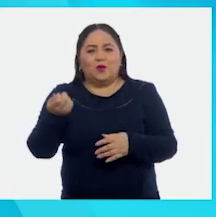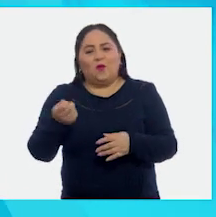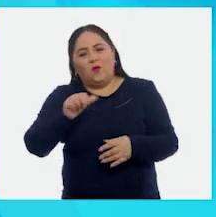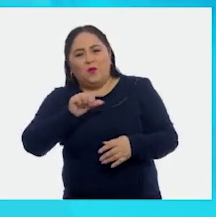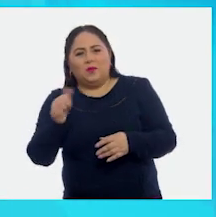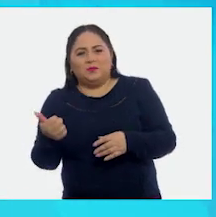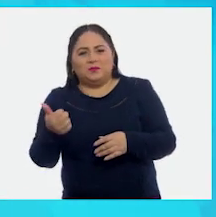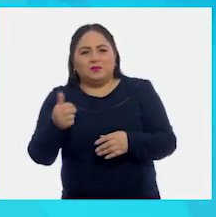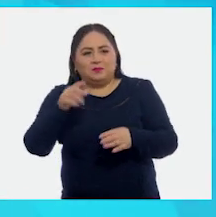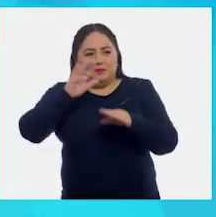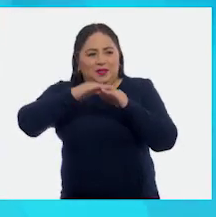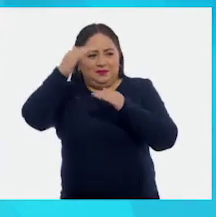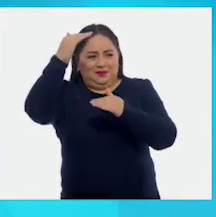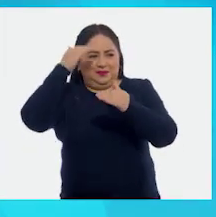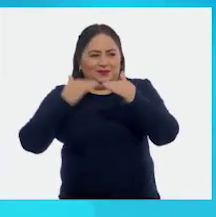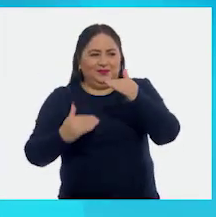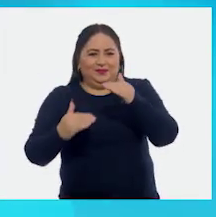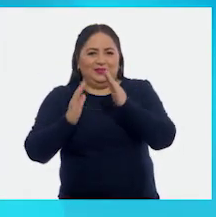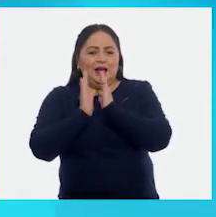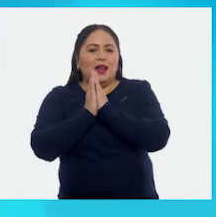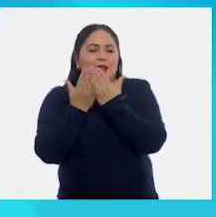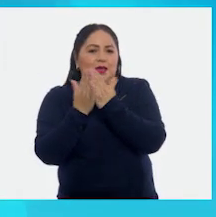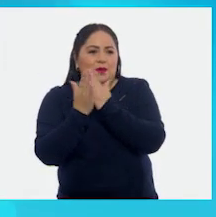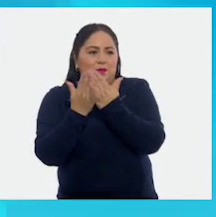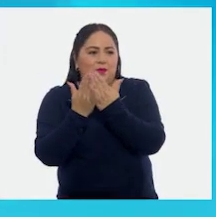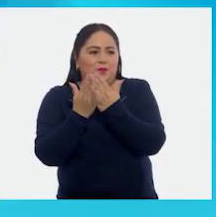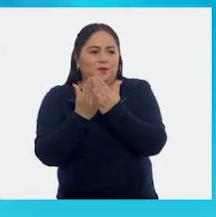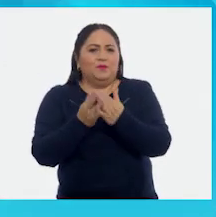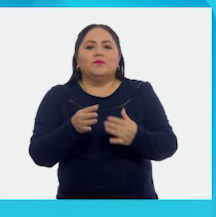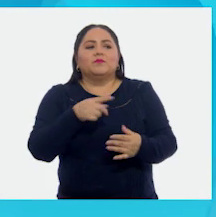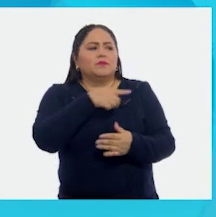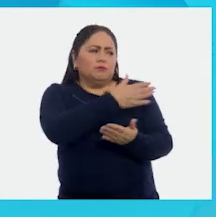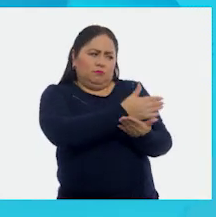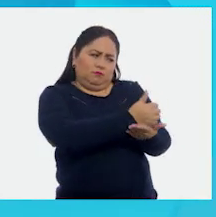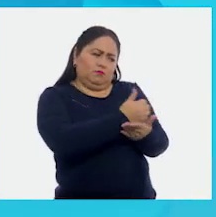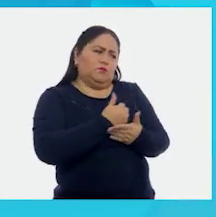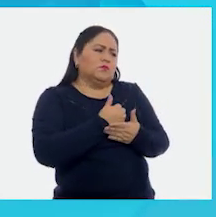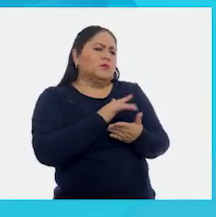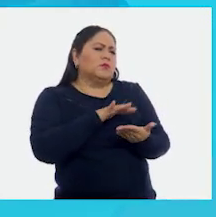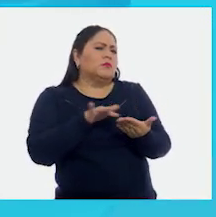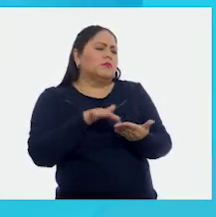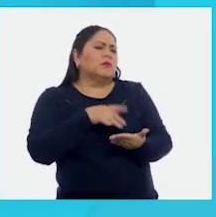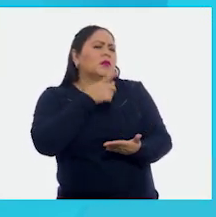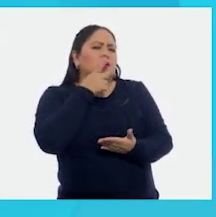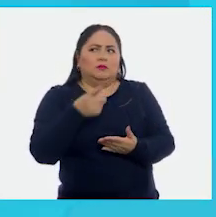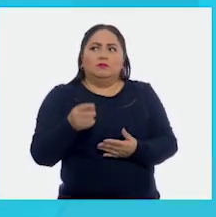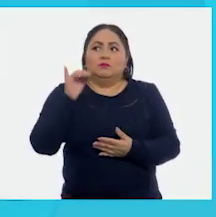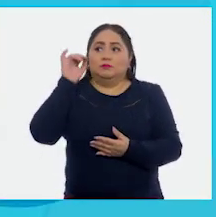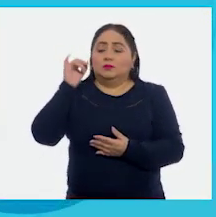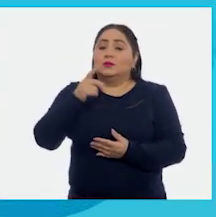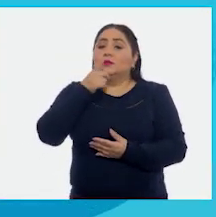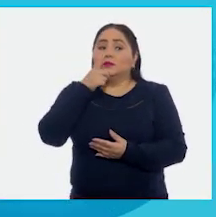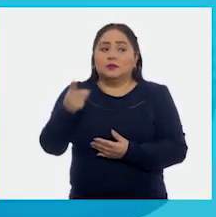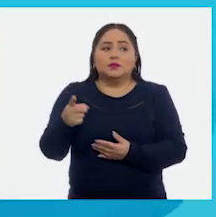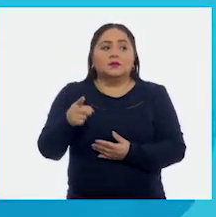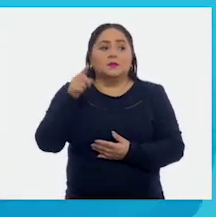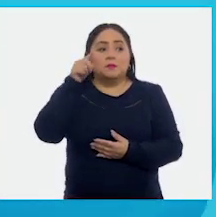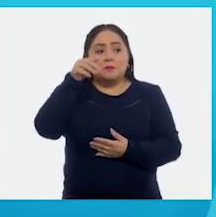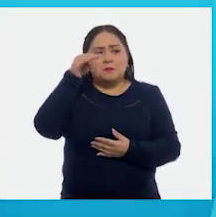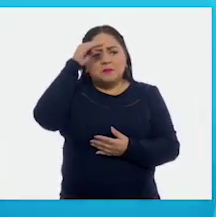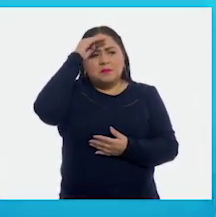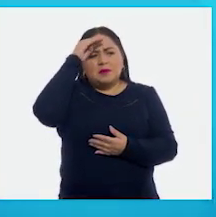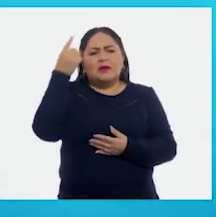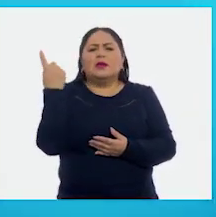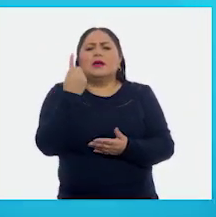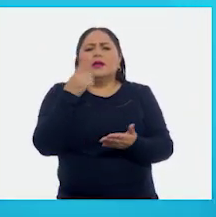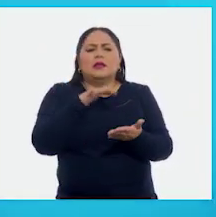inferior de nuestro libro. ¿Me ayudas, Marianita, a leer, por favor? Claro. Dice, piensa qué